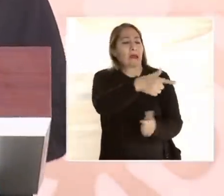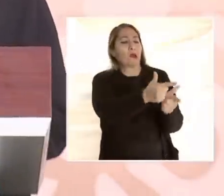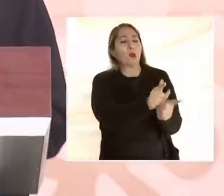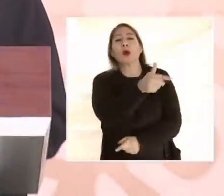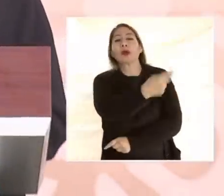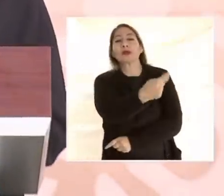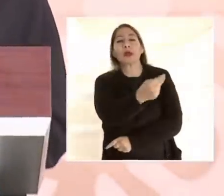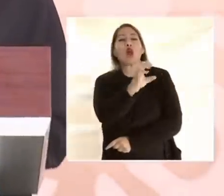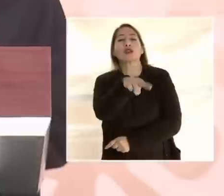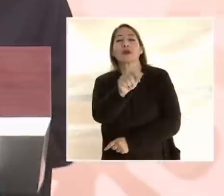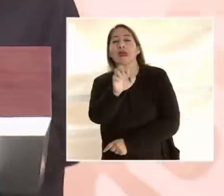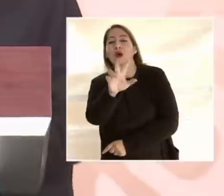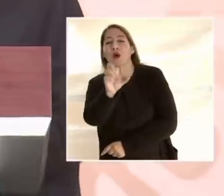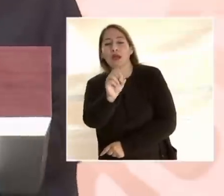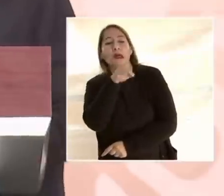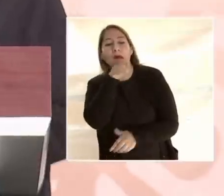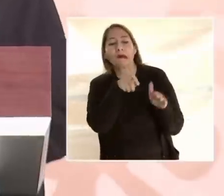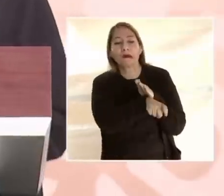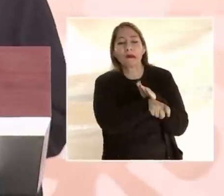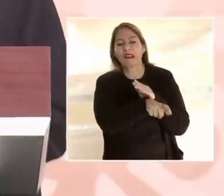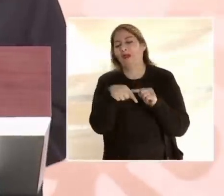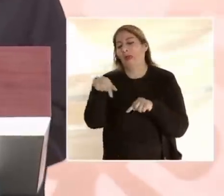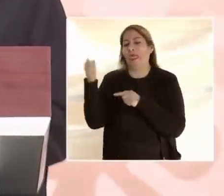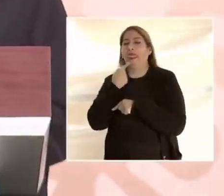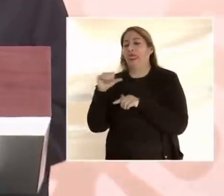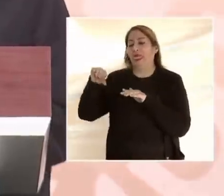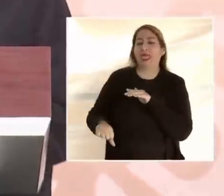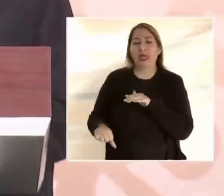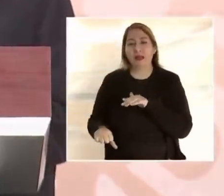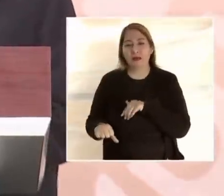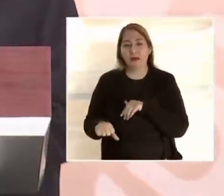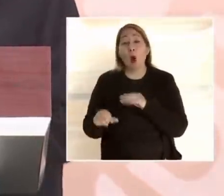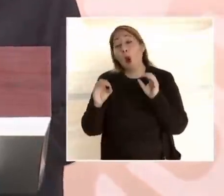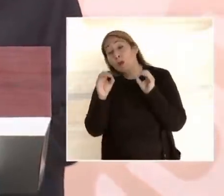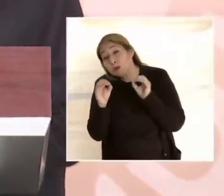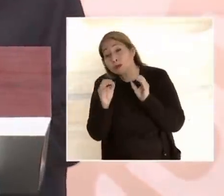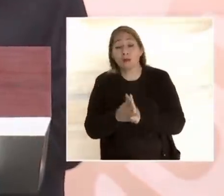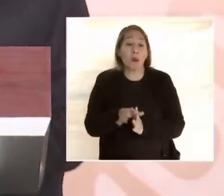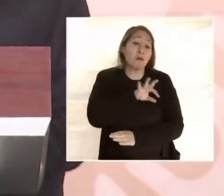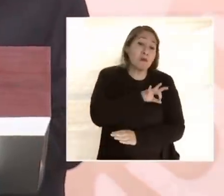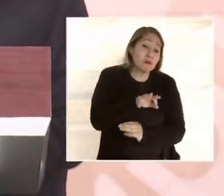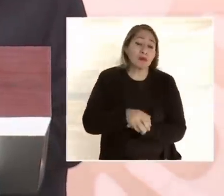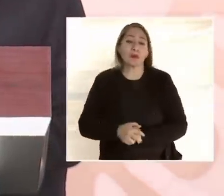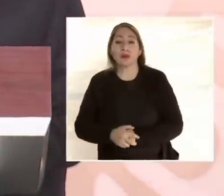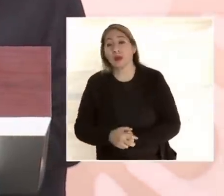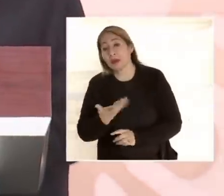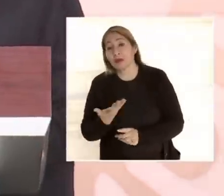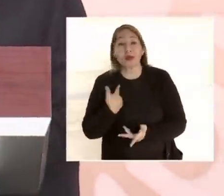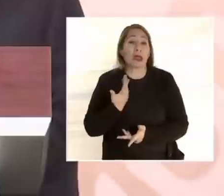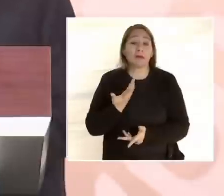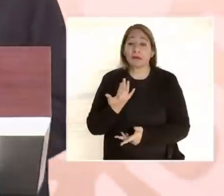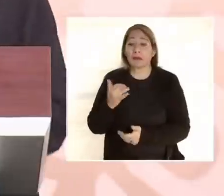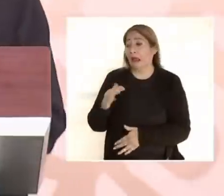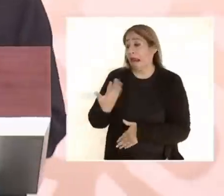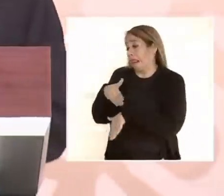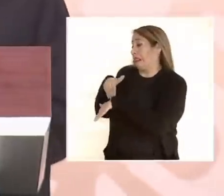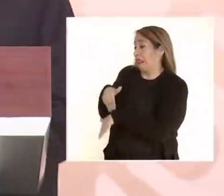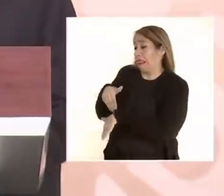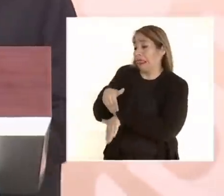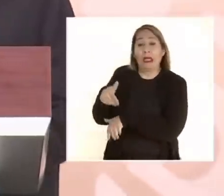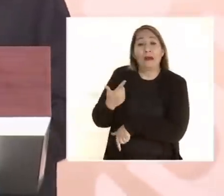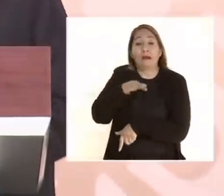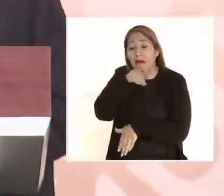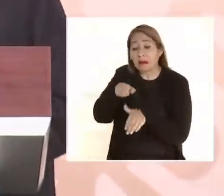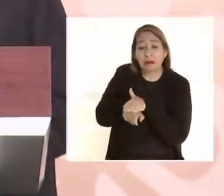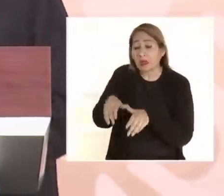corruptos, ya nos habrían derrotado o habríamos tenido que rectificar y someternos a sus caprichos